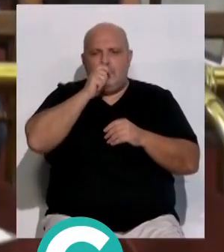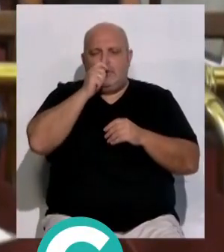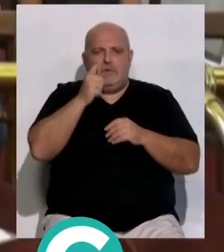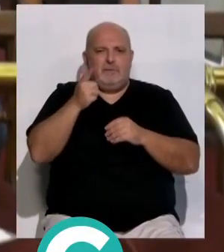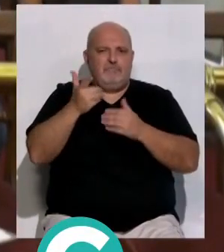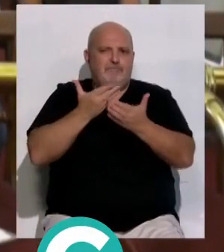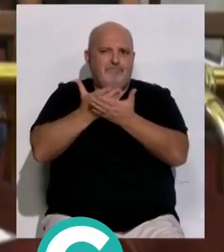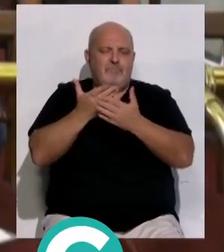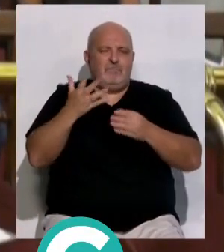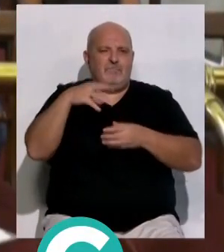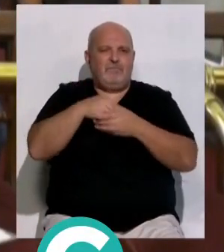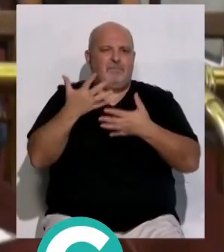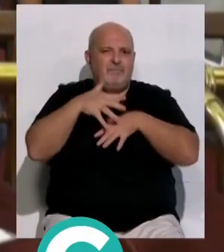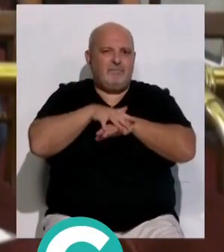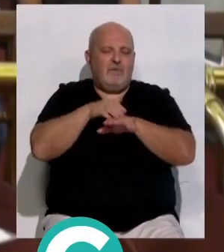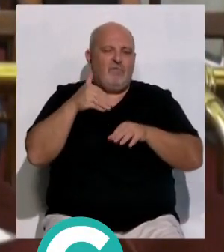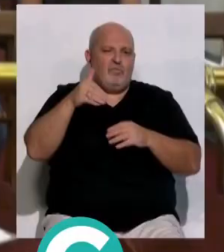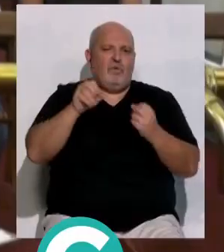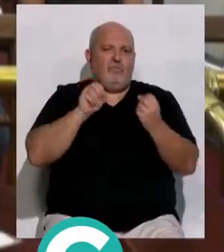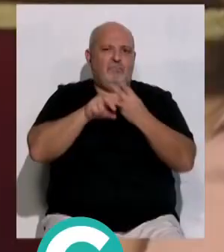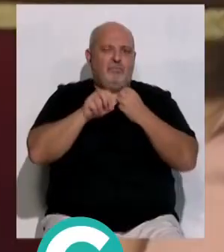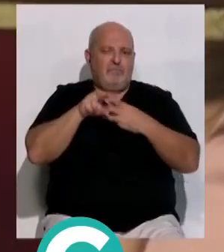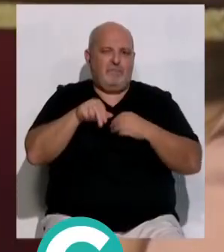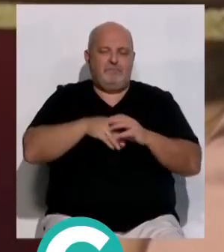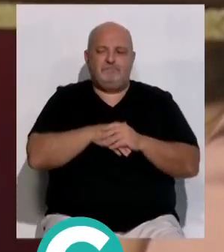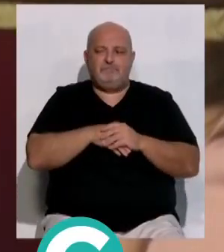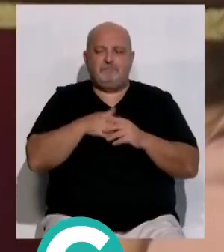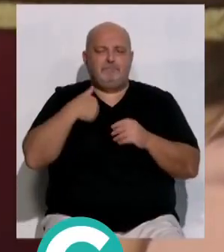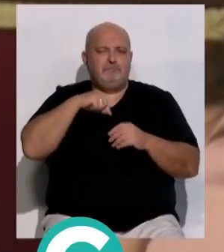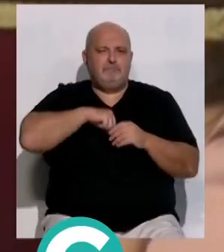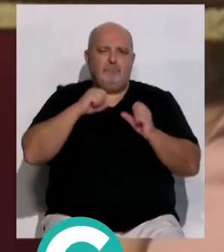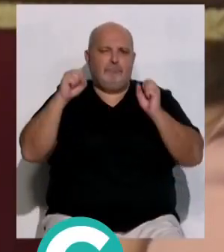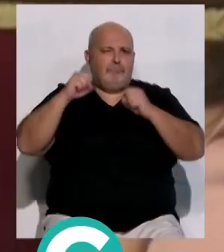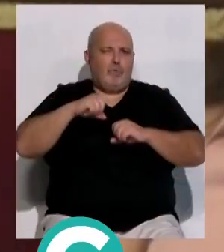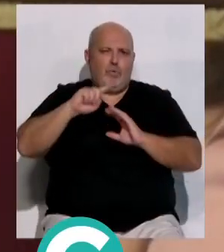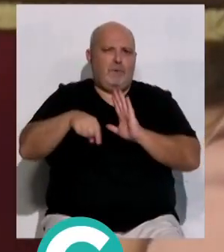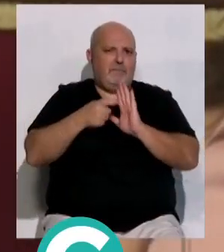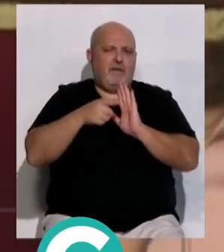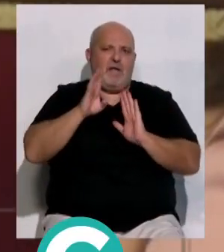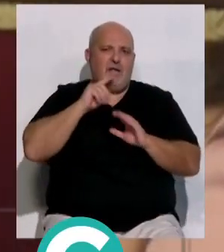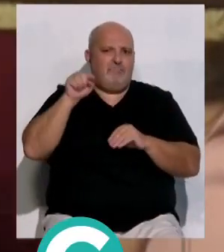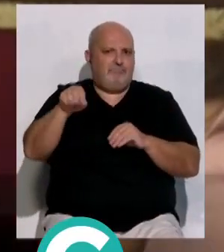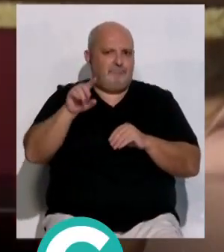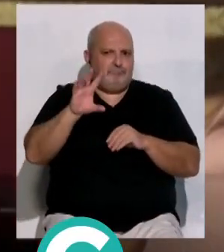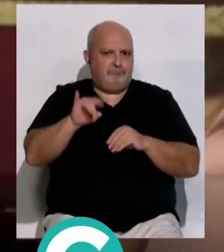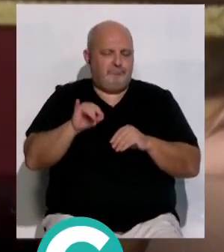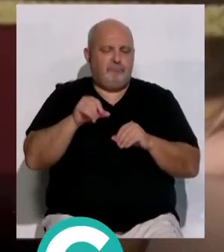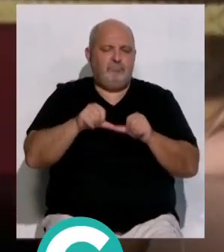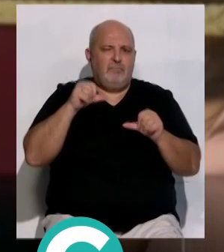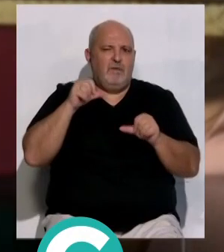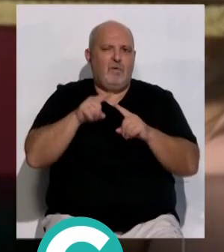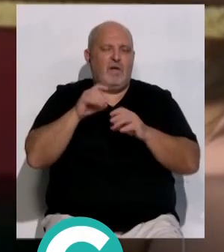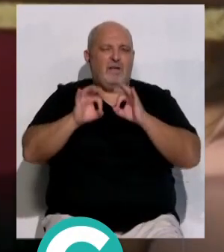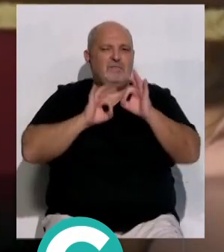integración en la trama urbana de esta futura vía ciclista. Miran, yo estoy absolutamente de acuerdo con esta reivindicación histórica que